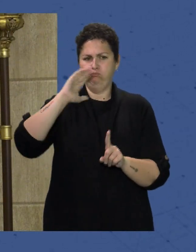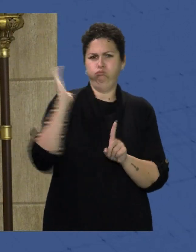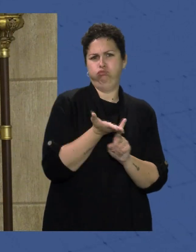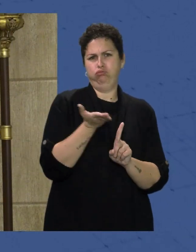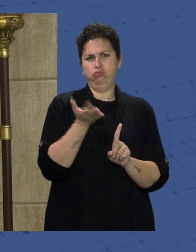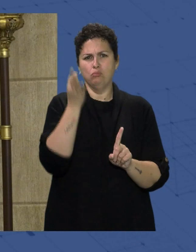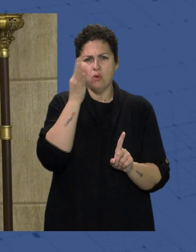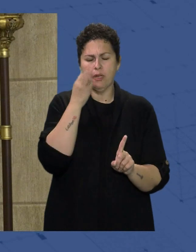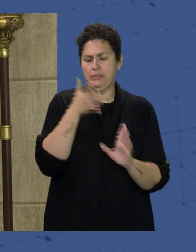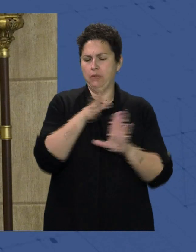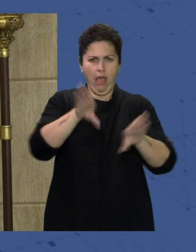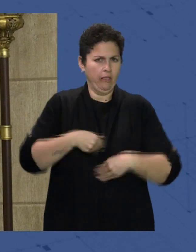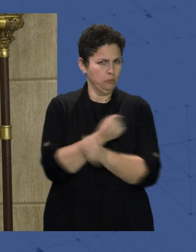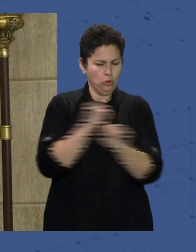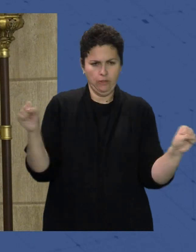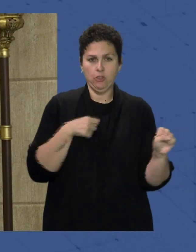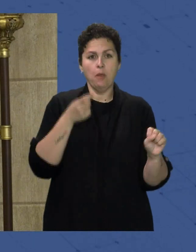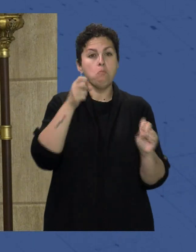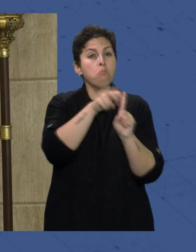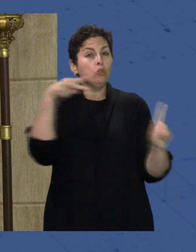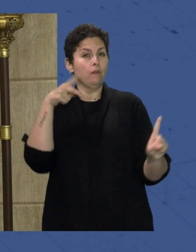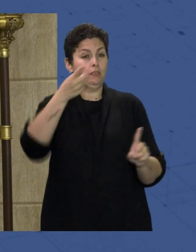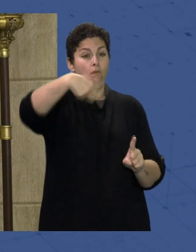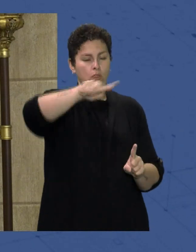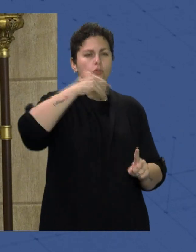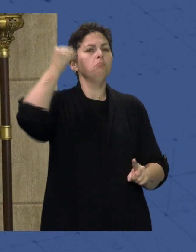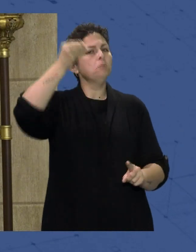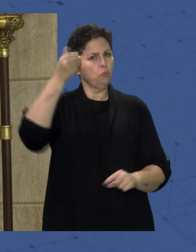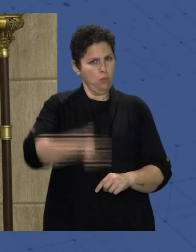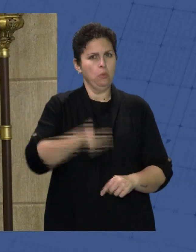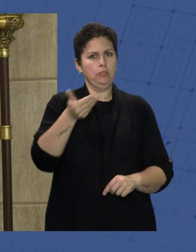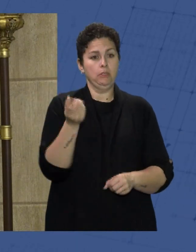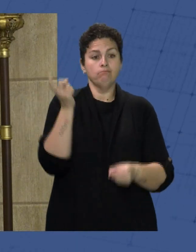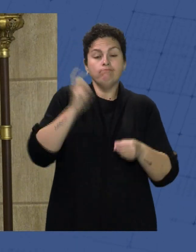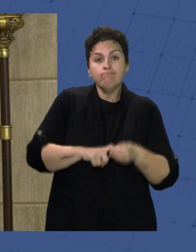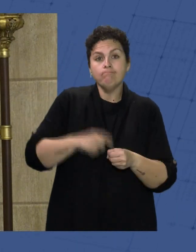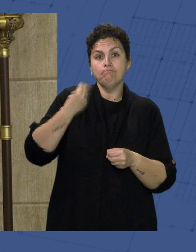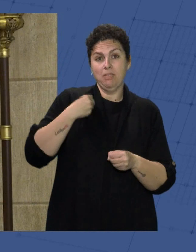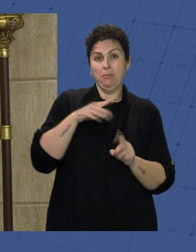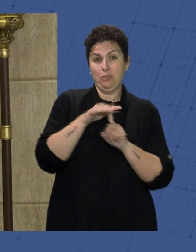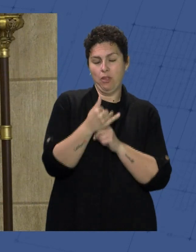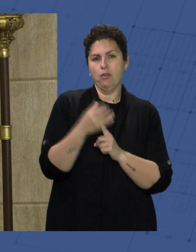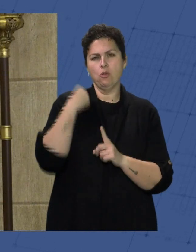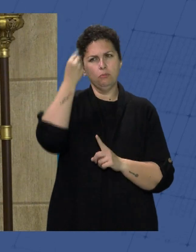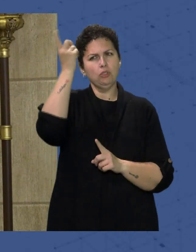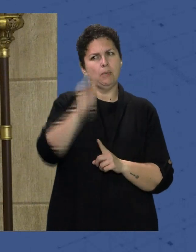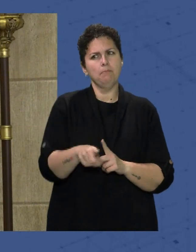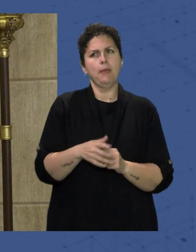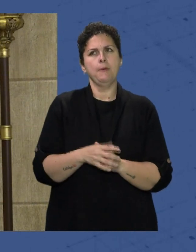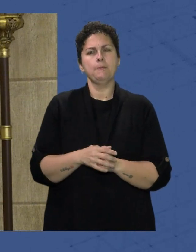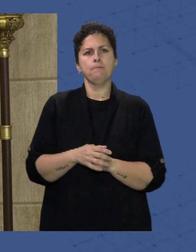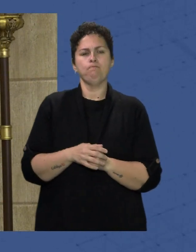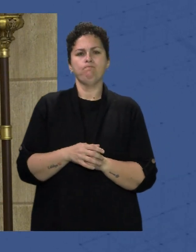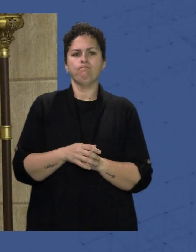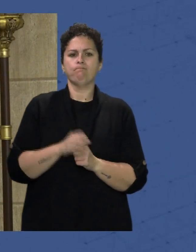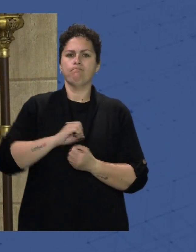Intolerable Vuestro punto de vista Creo que es importante Y a vez participado En esto Creo que va a hacer También Mejores